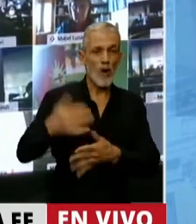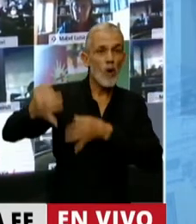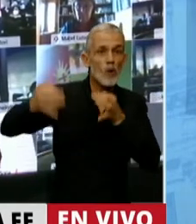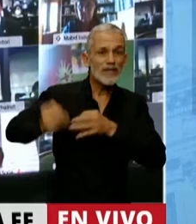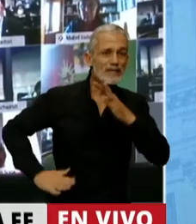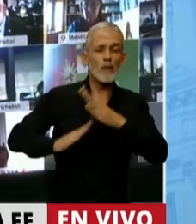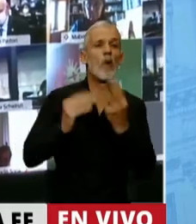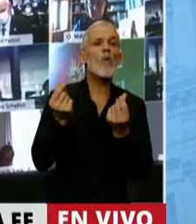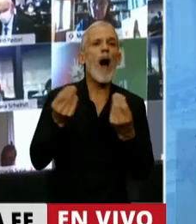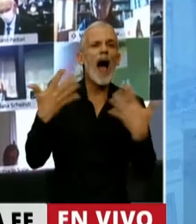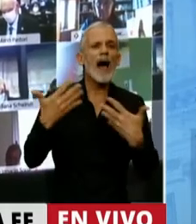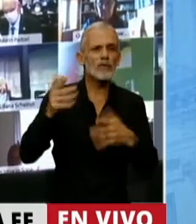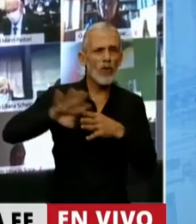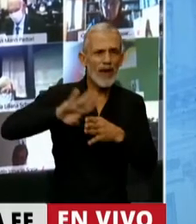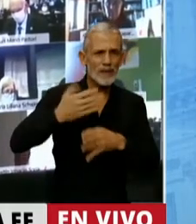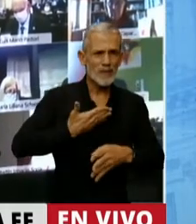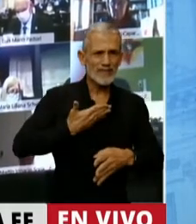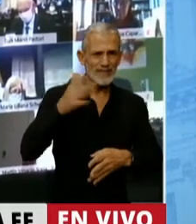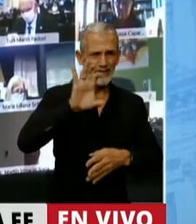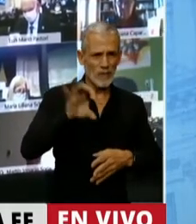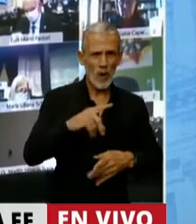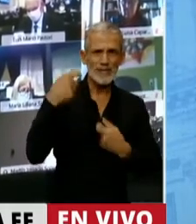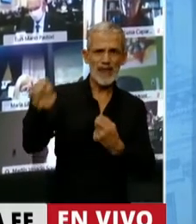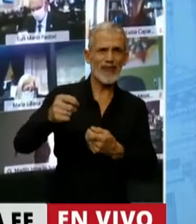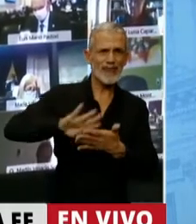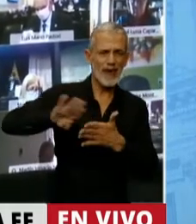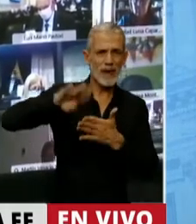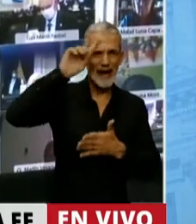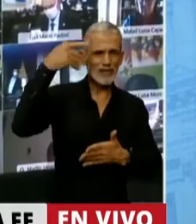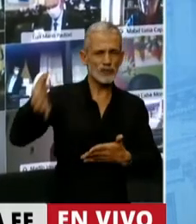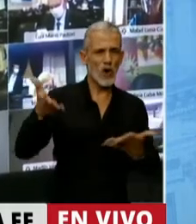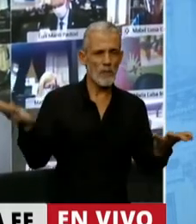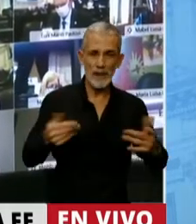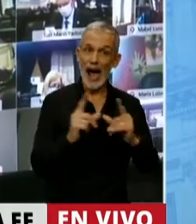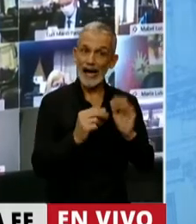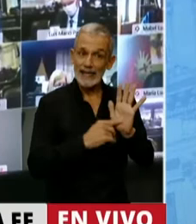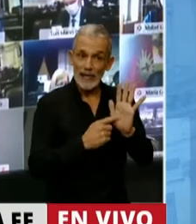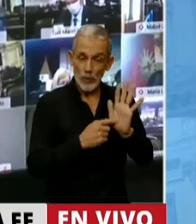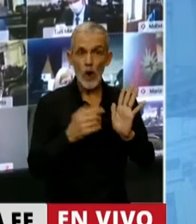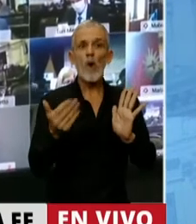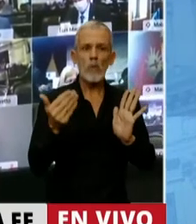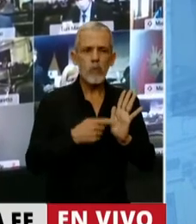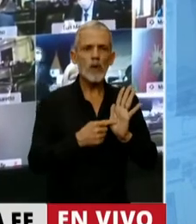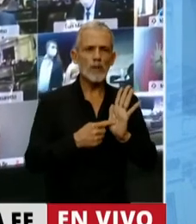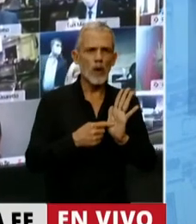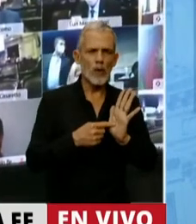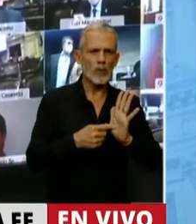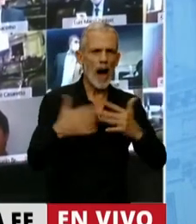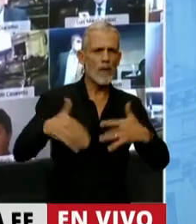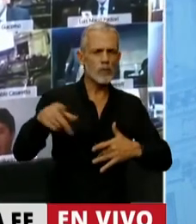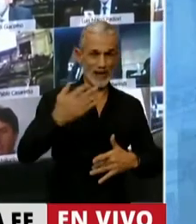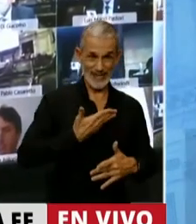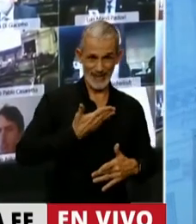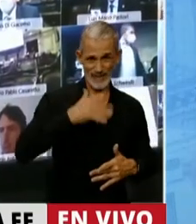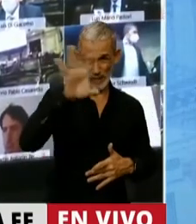determinar el monto de la deuda de Santa Fe, y si lo determina tenemos ahí un artículo donde podemos correr al Gobierno Nacional, desde